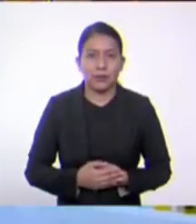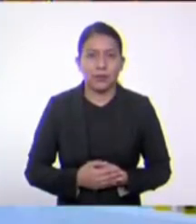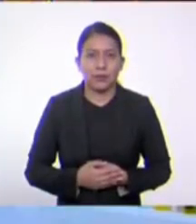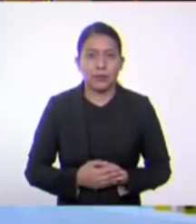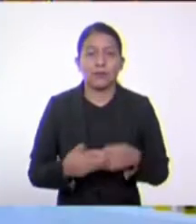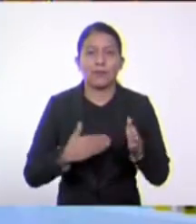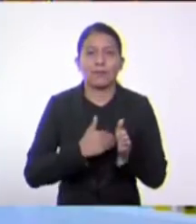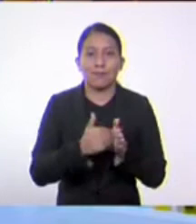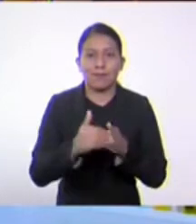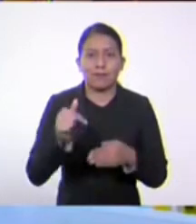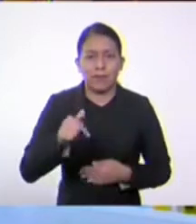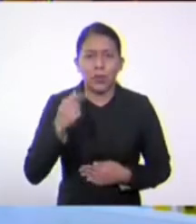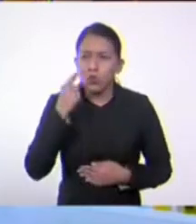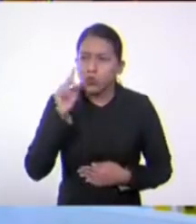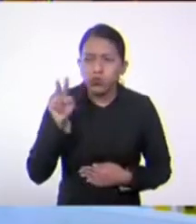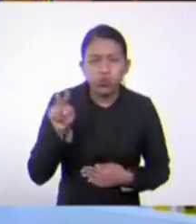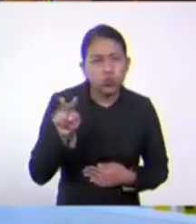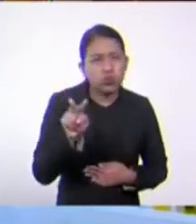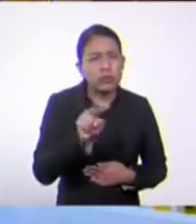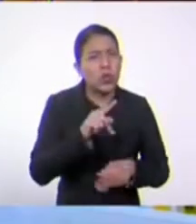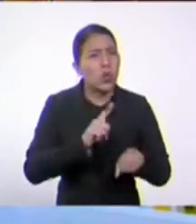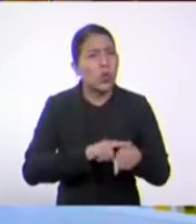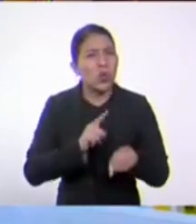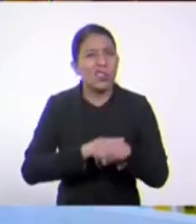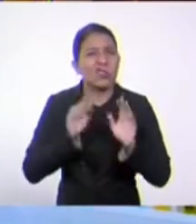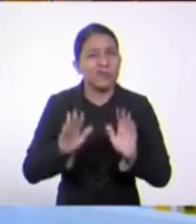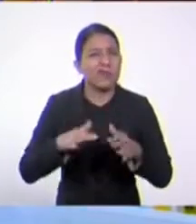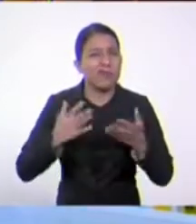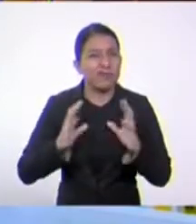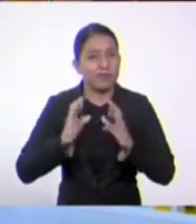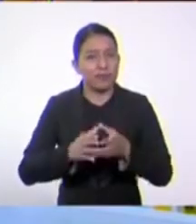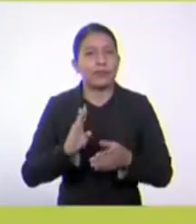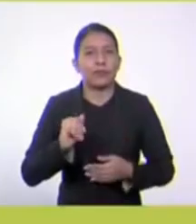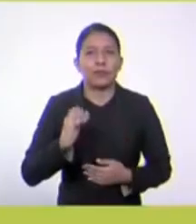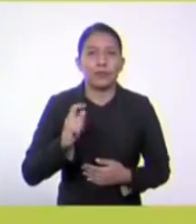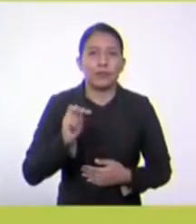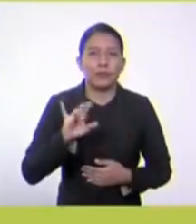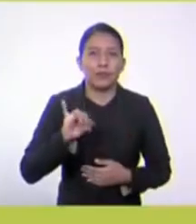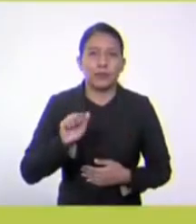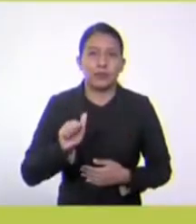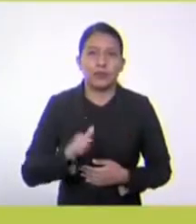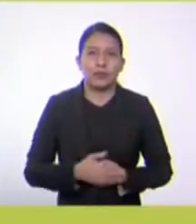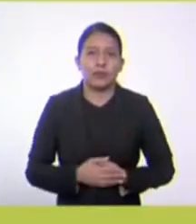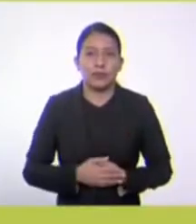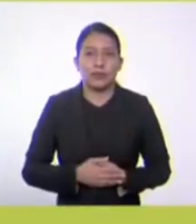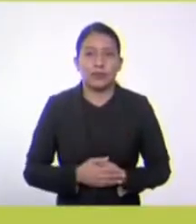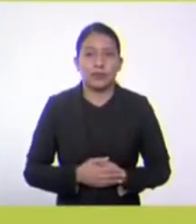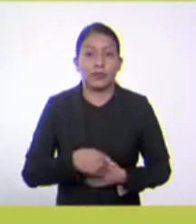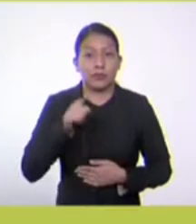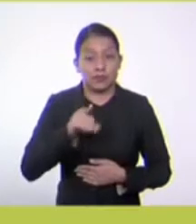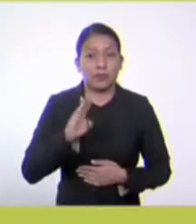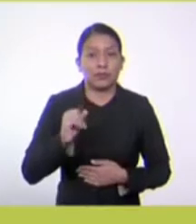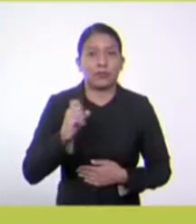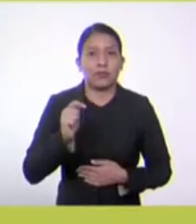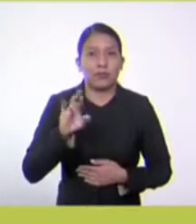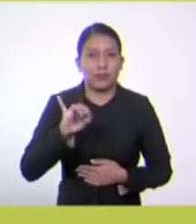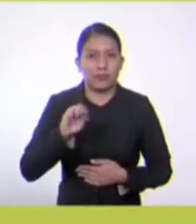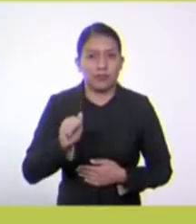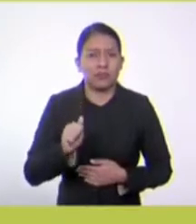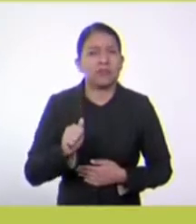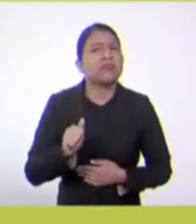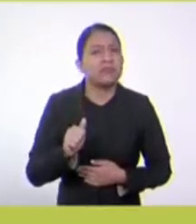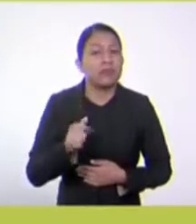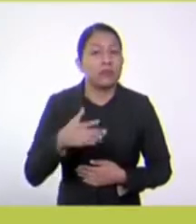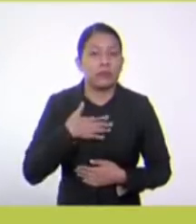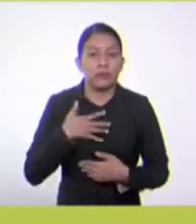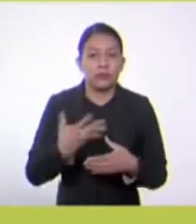Comencemos este recorrido a través del dominio bacteria. Dentro del dominio bacteria también se